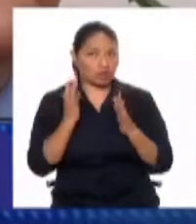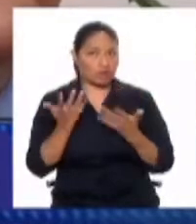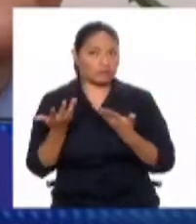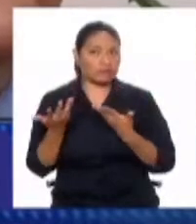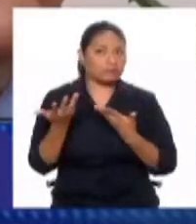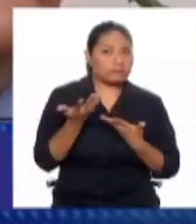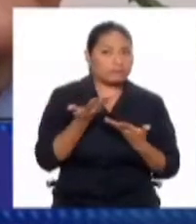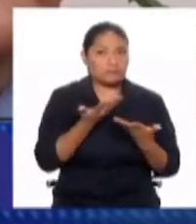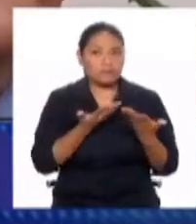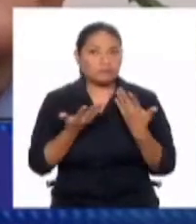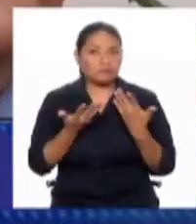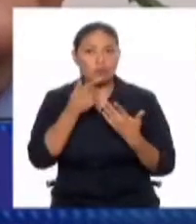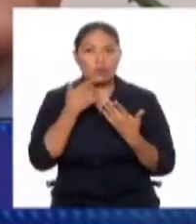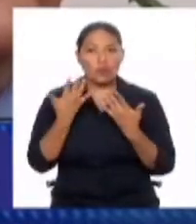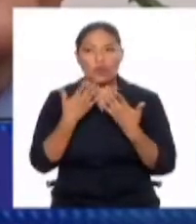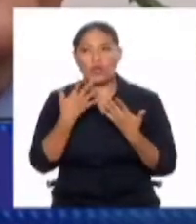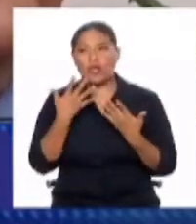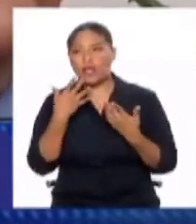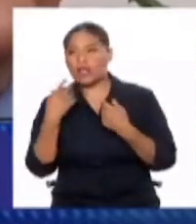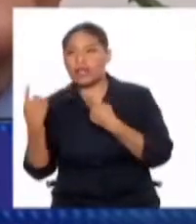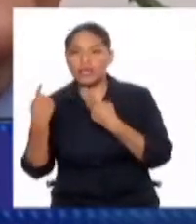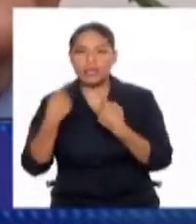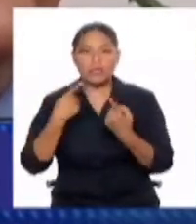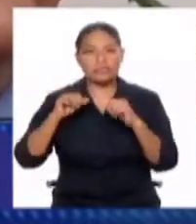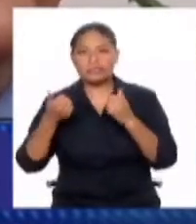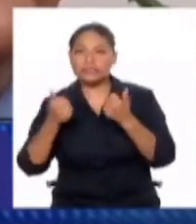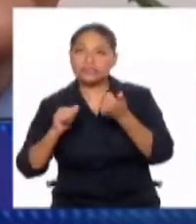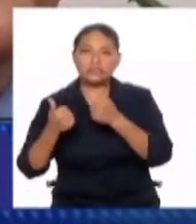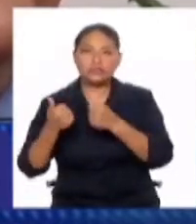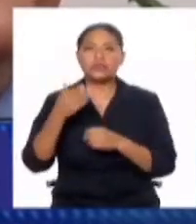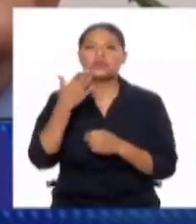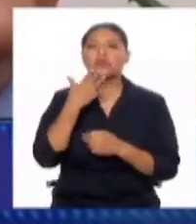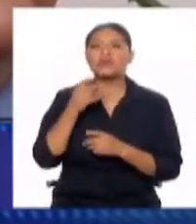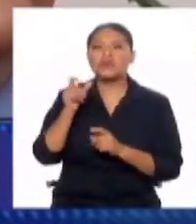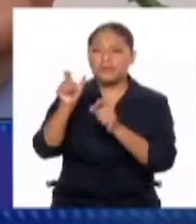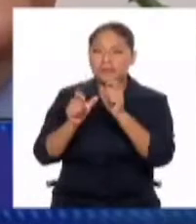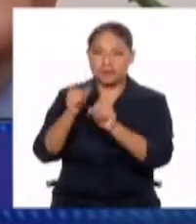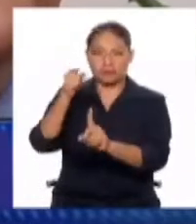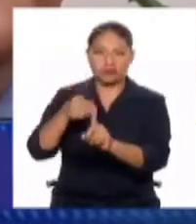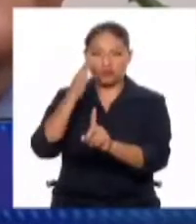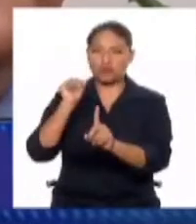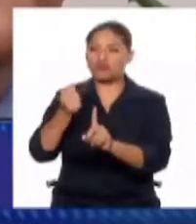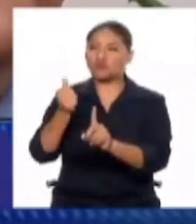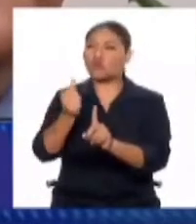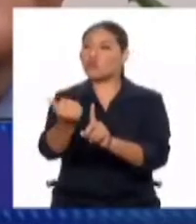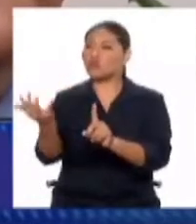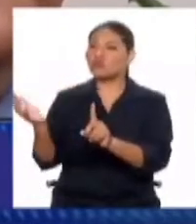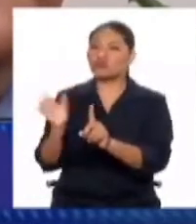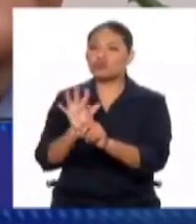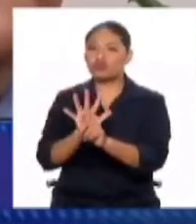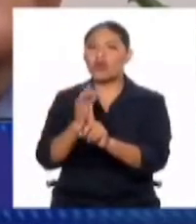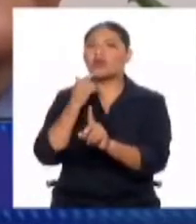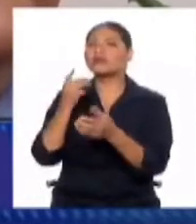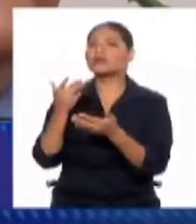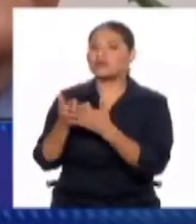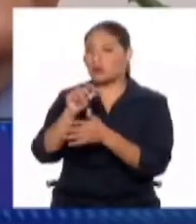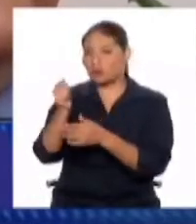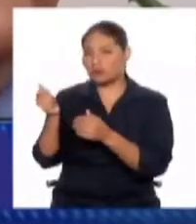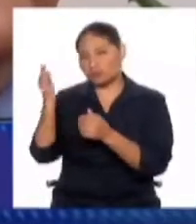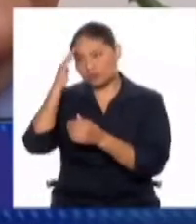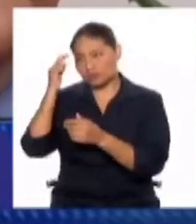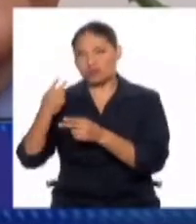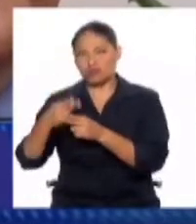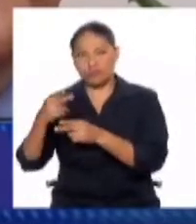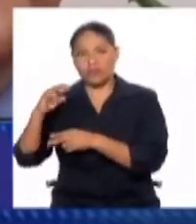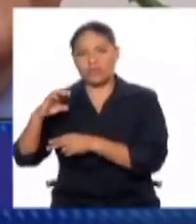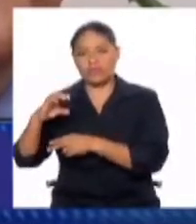eventualmente se pondrían en entredicho. ¿Quiénes son las personas involucradas en estos dos casos? En Ecoteba, por ejemplo, hay personajes vinculados a la